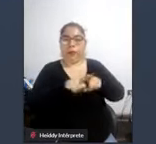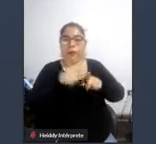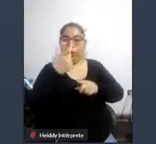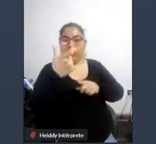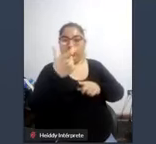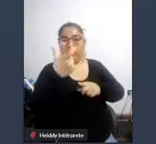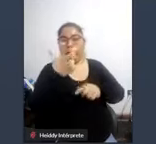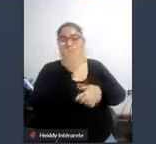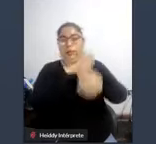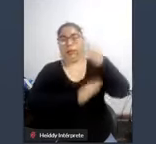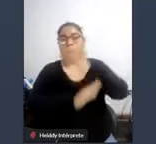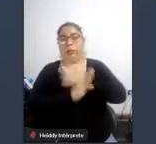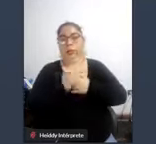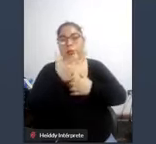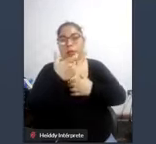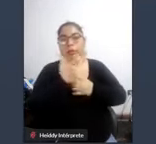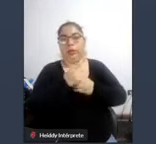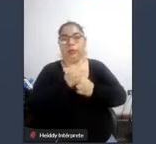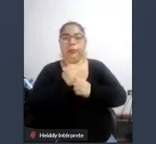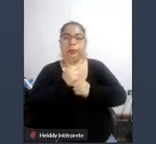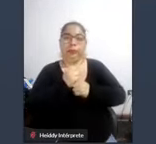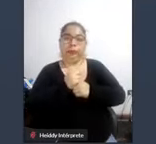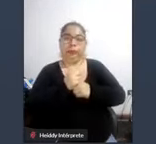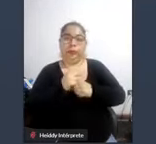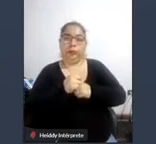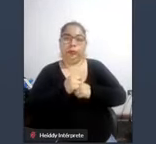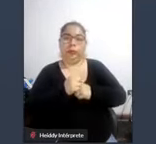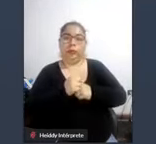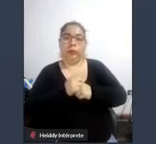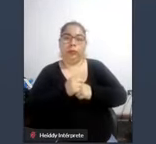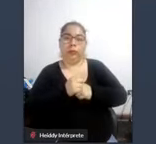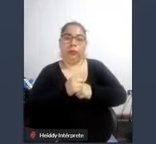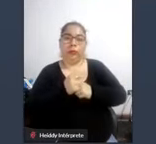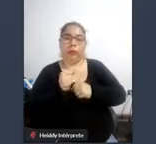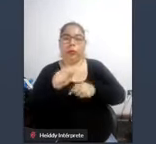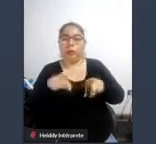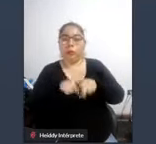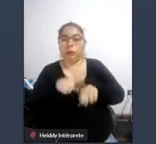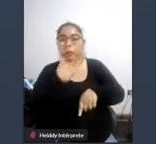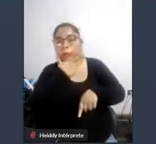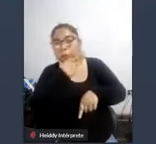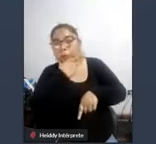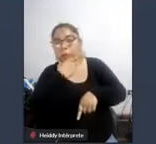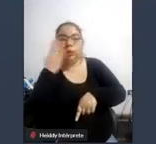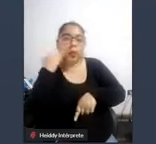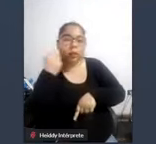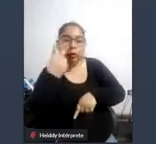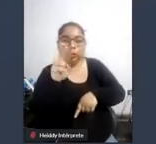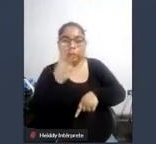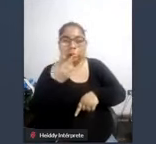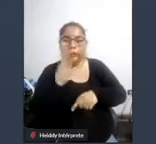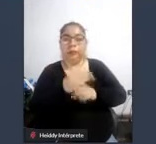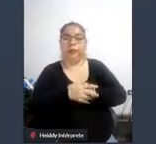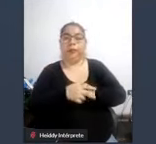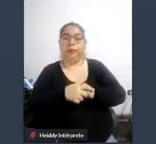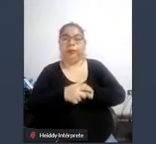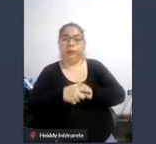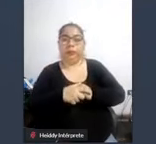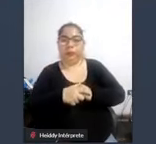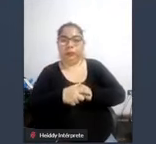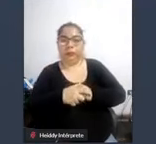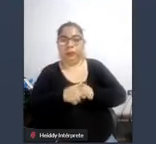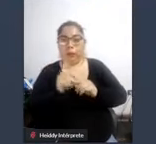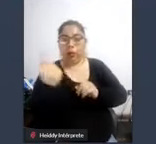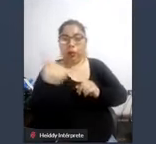discapacidad y un carnet que puede ser amarillo puede ser blanco creo o celeste cuya